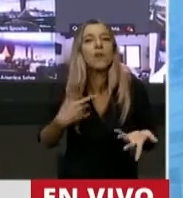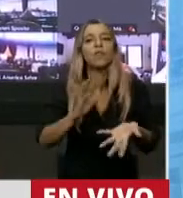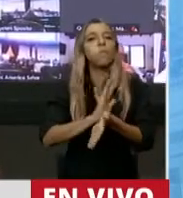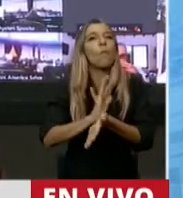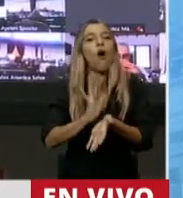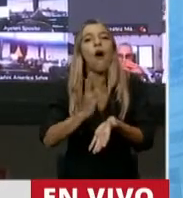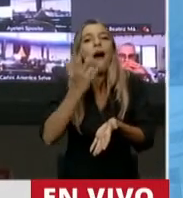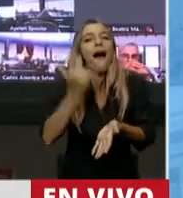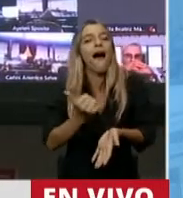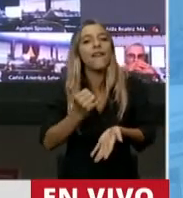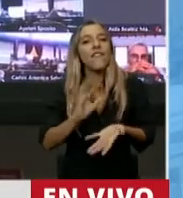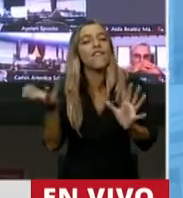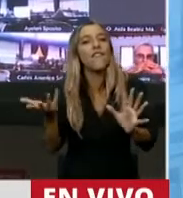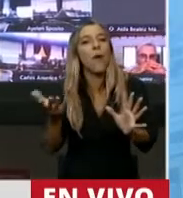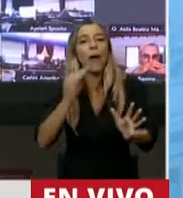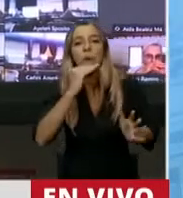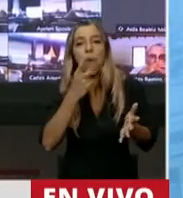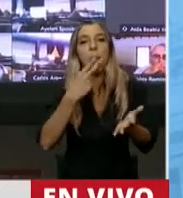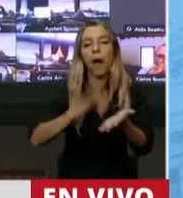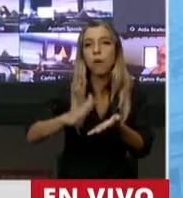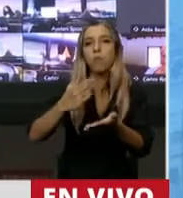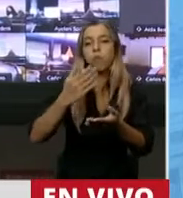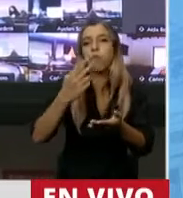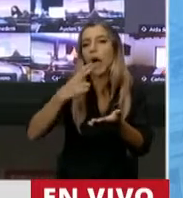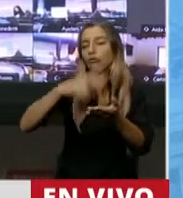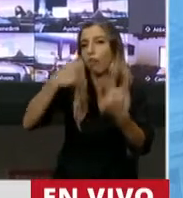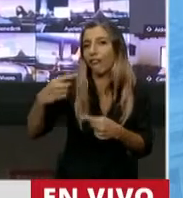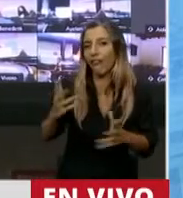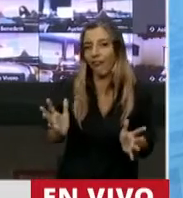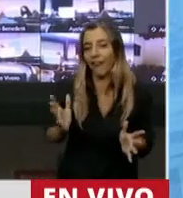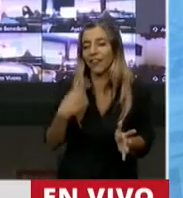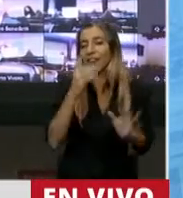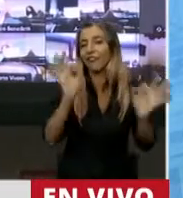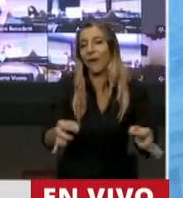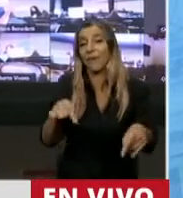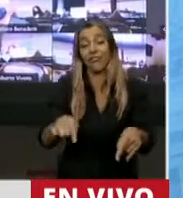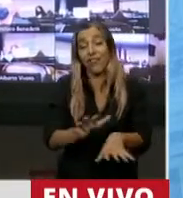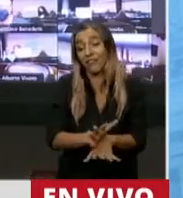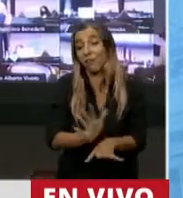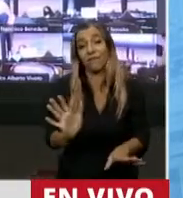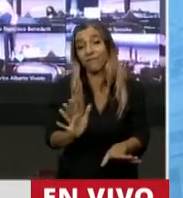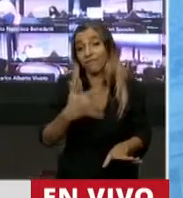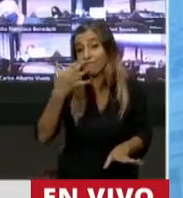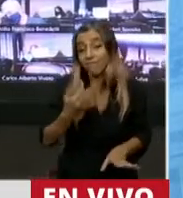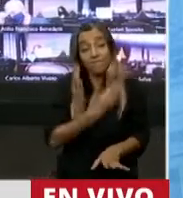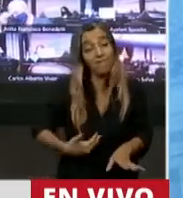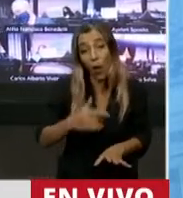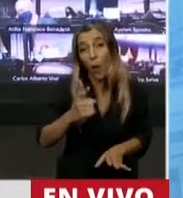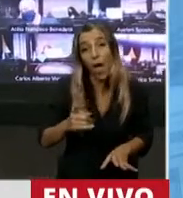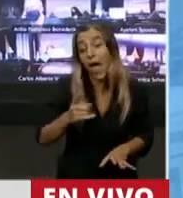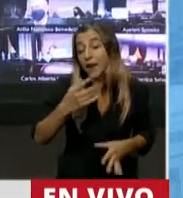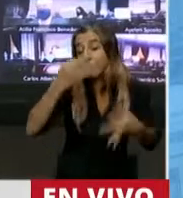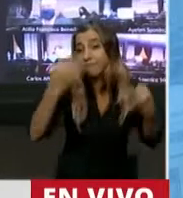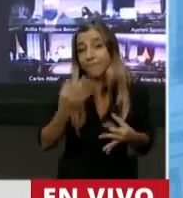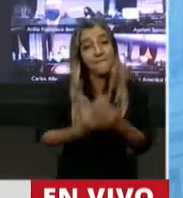el impuesto depende de dónde y cómo se hace. Y en qué circunstancias. Este es un tiro en el pie grande que se da al gobierno, pero también es un